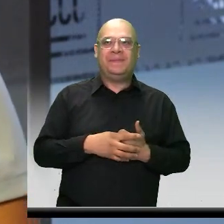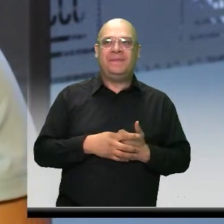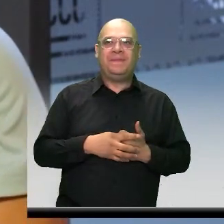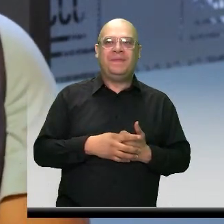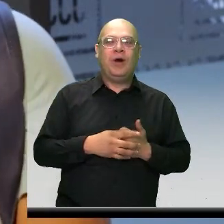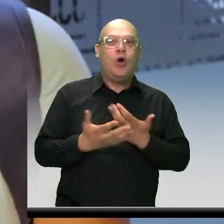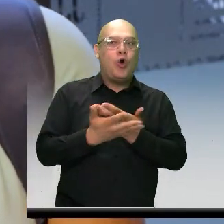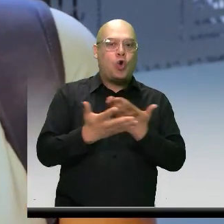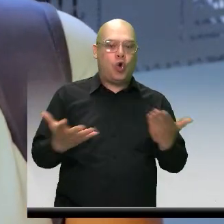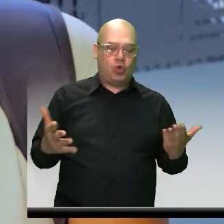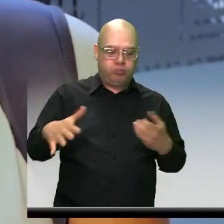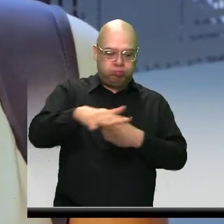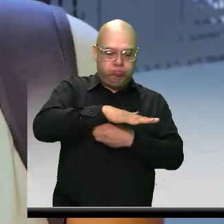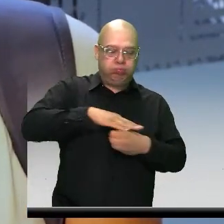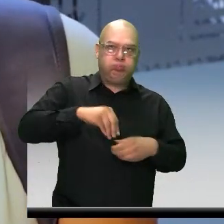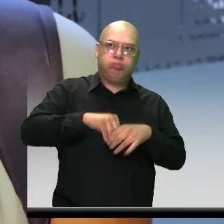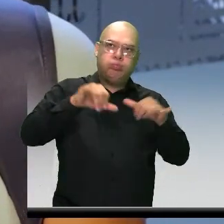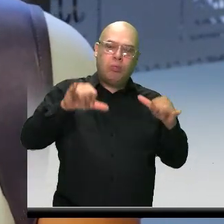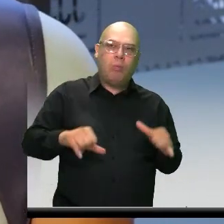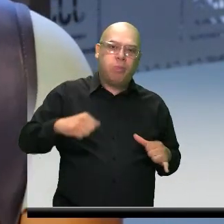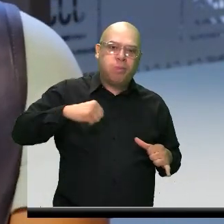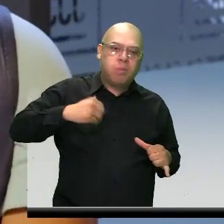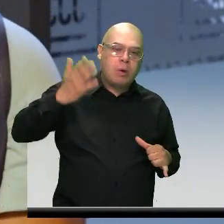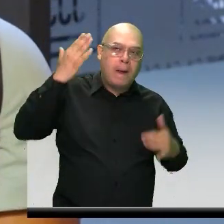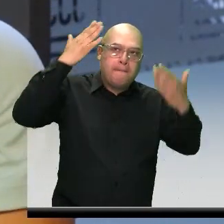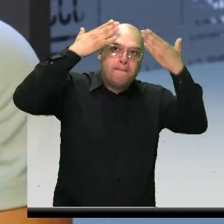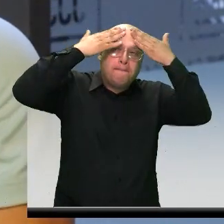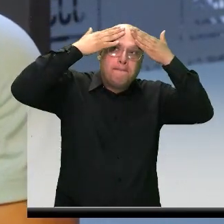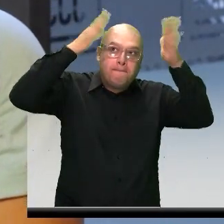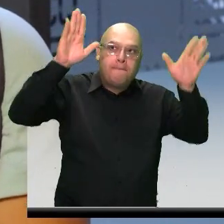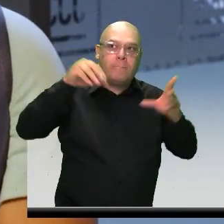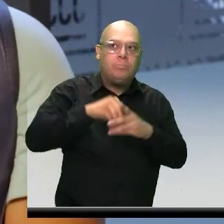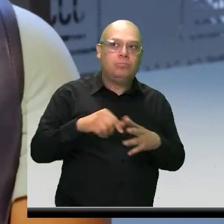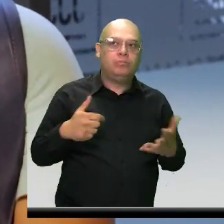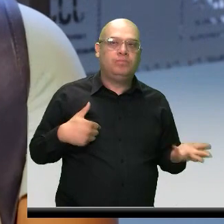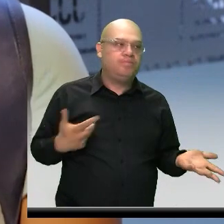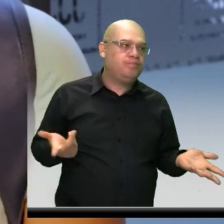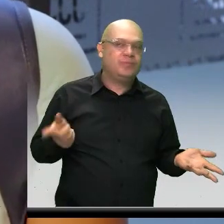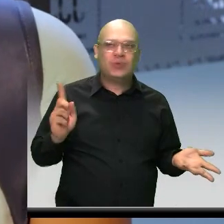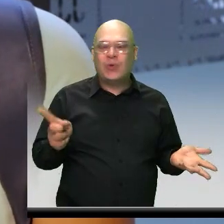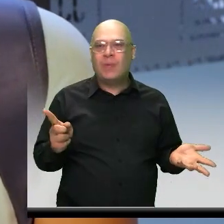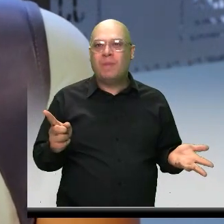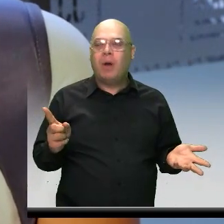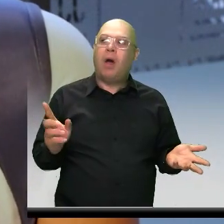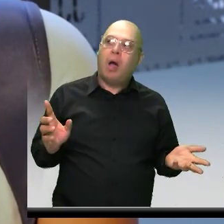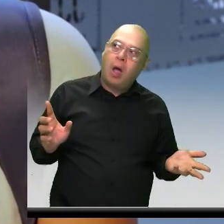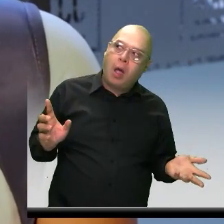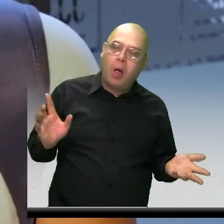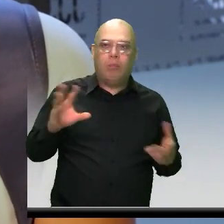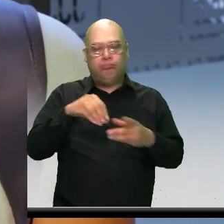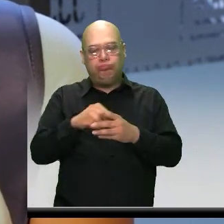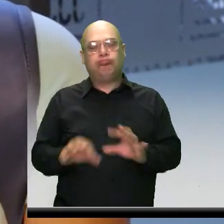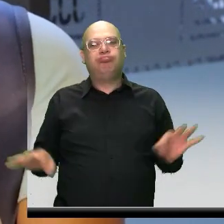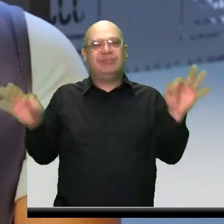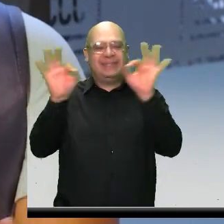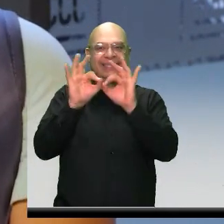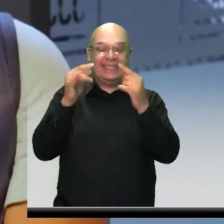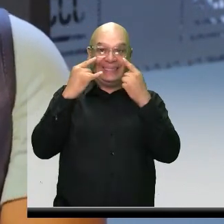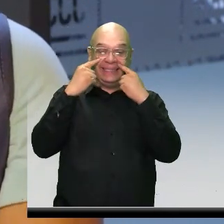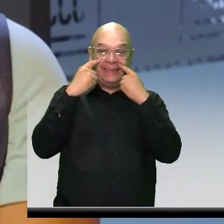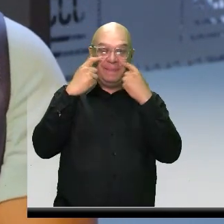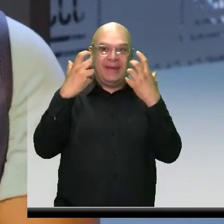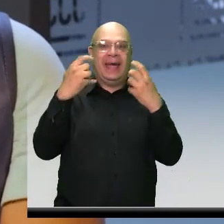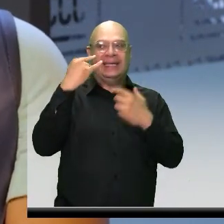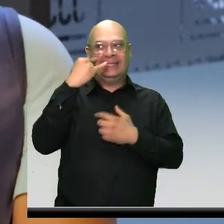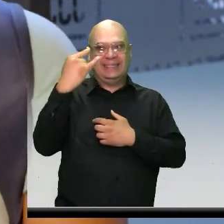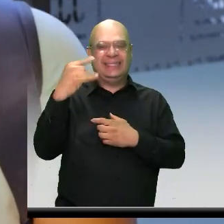nuestro municipio que no teníamos ni idea, lógico, por la edad, pero son cosas muy llamativas y cosas que